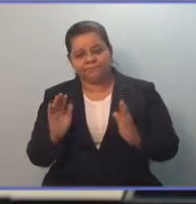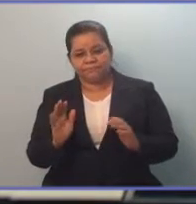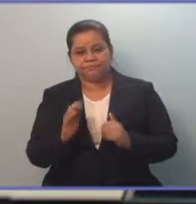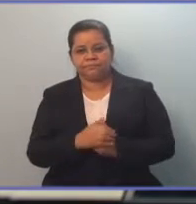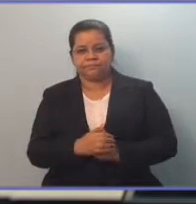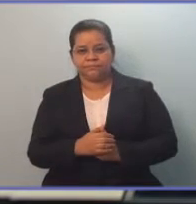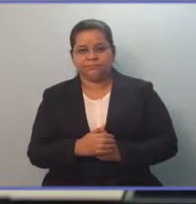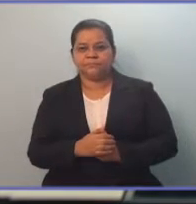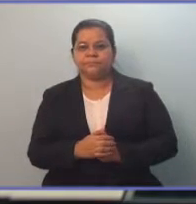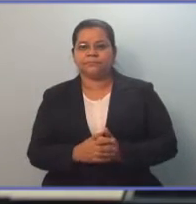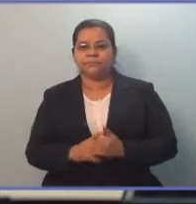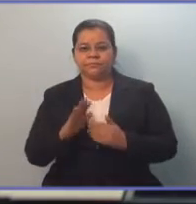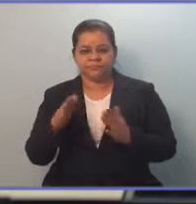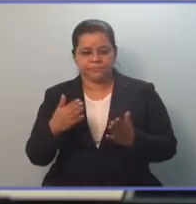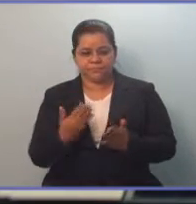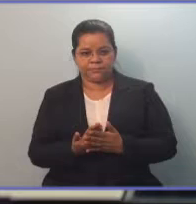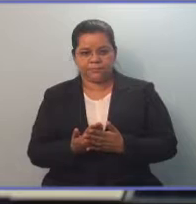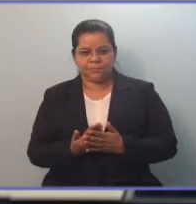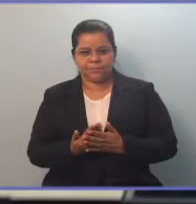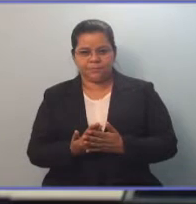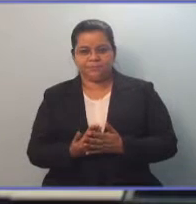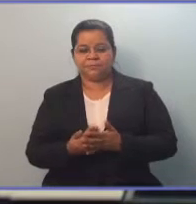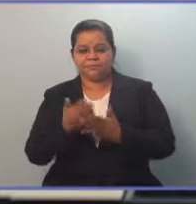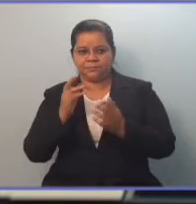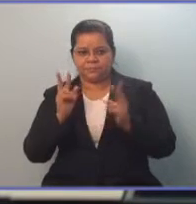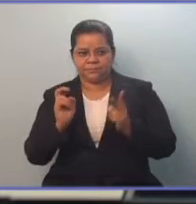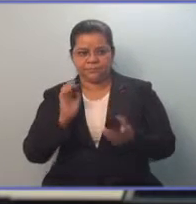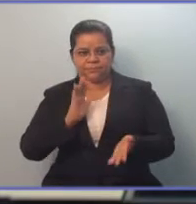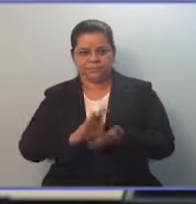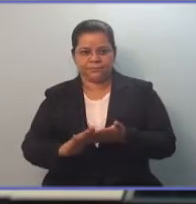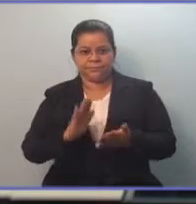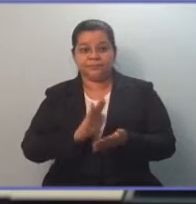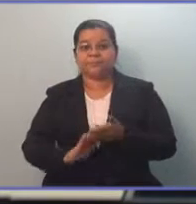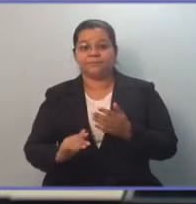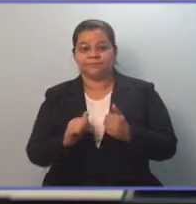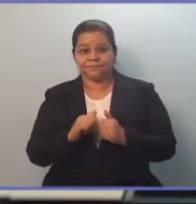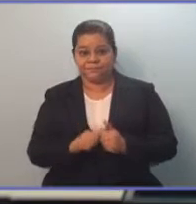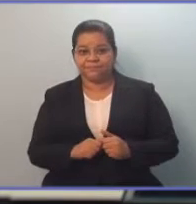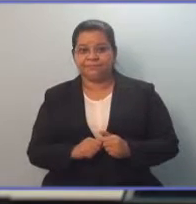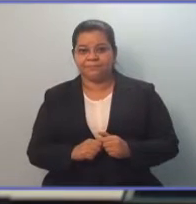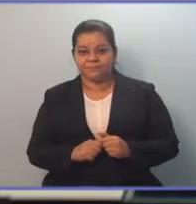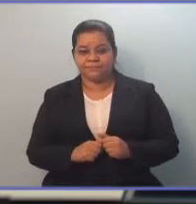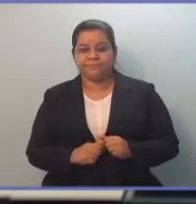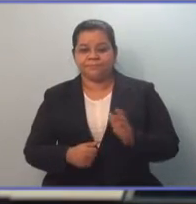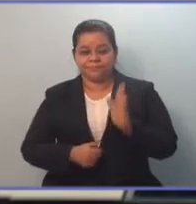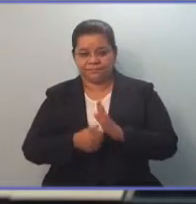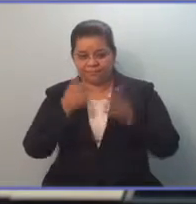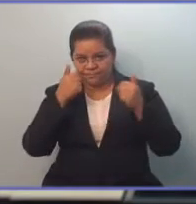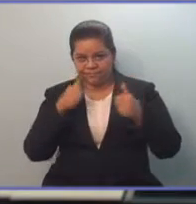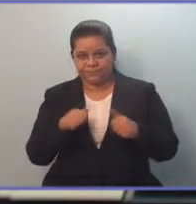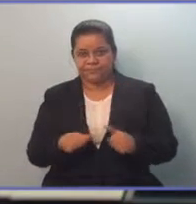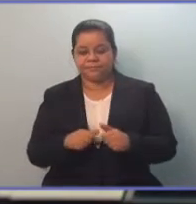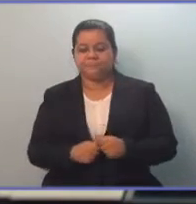aplicación de esta contribución debe tener en su composición